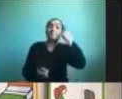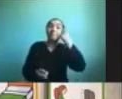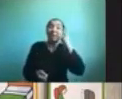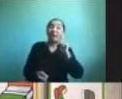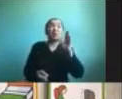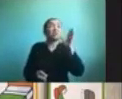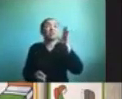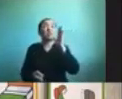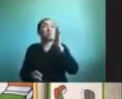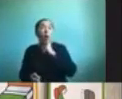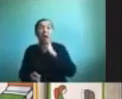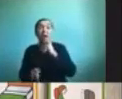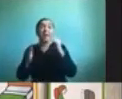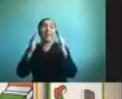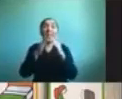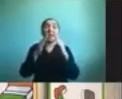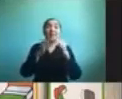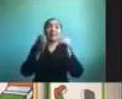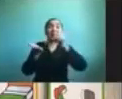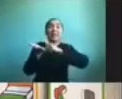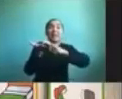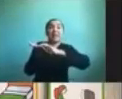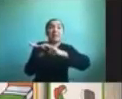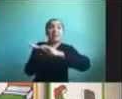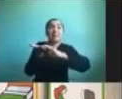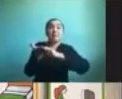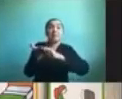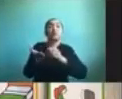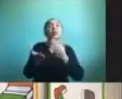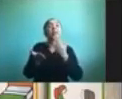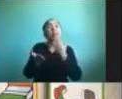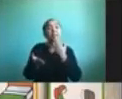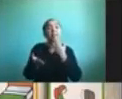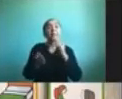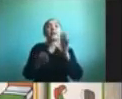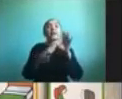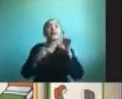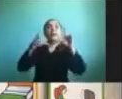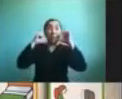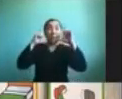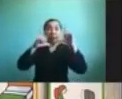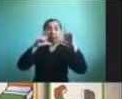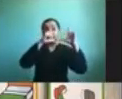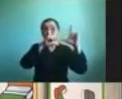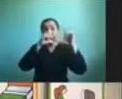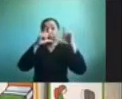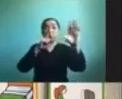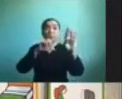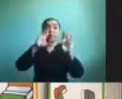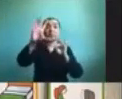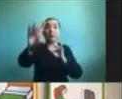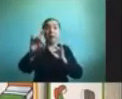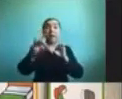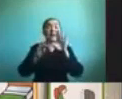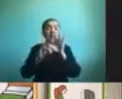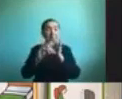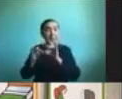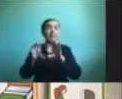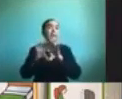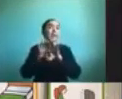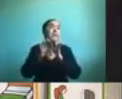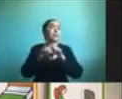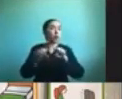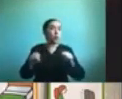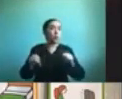imprimir las imágenes las pueden ir también seleccionando en conjunto o sea hacer el compromiso entre padres e hijos